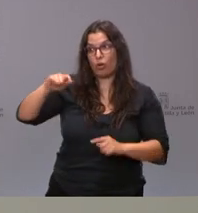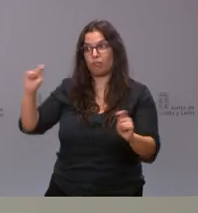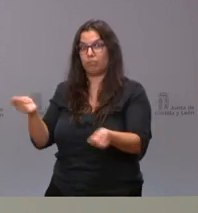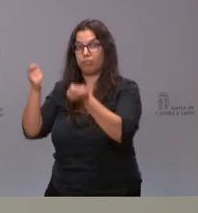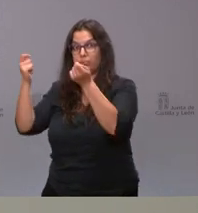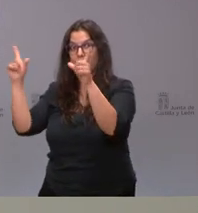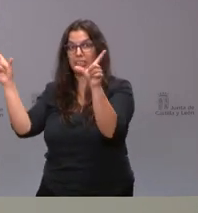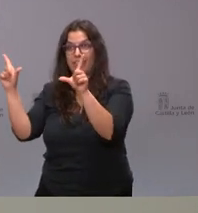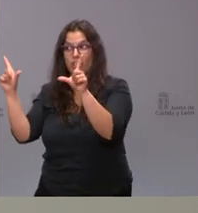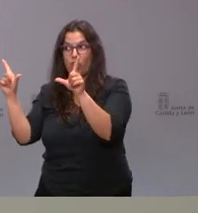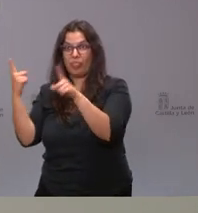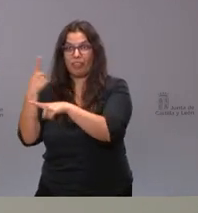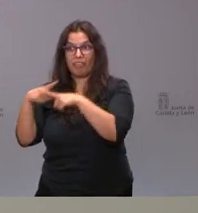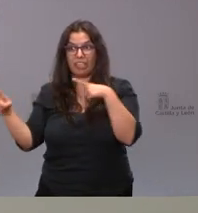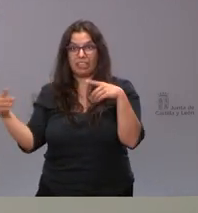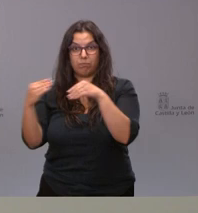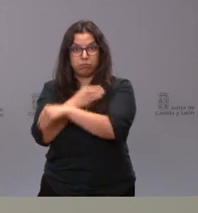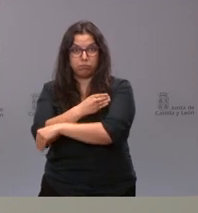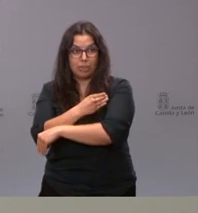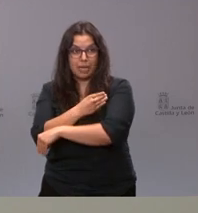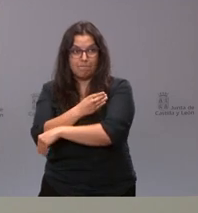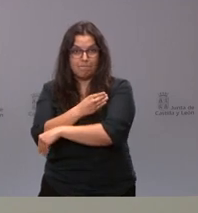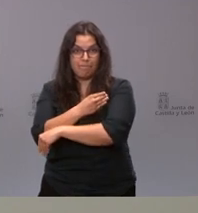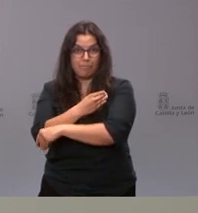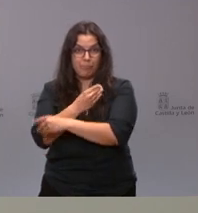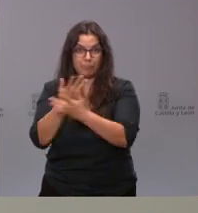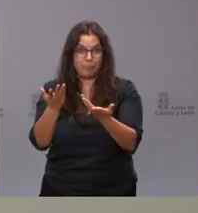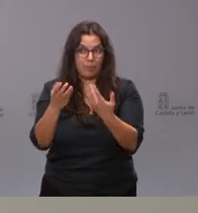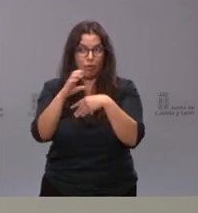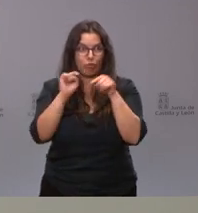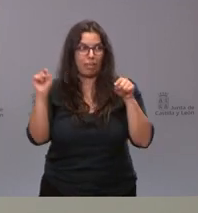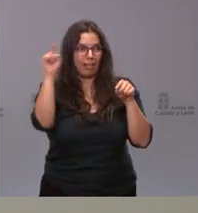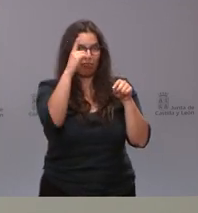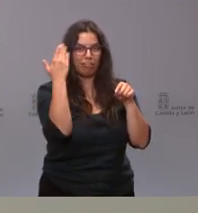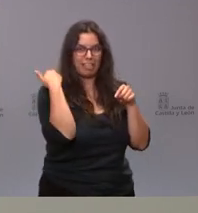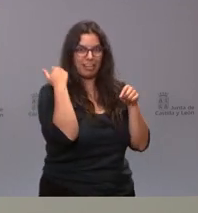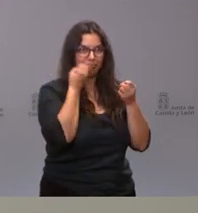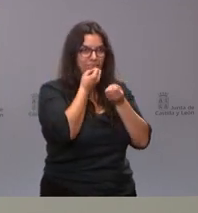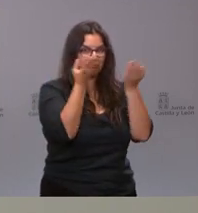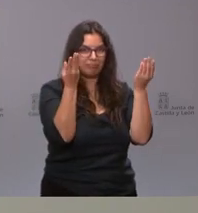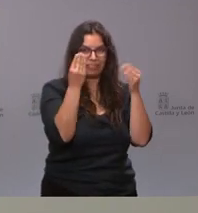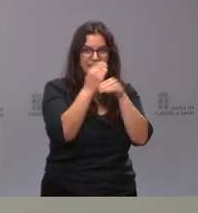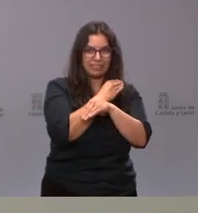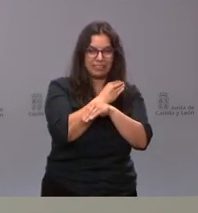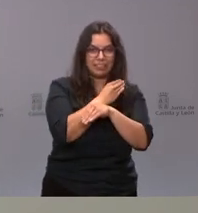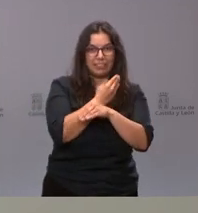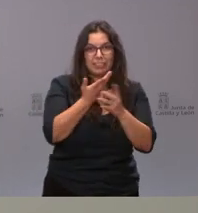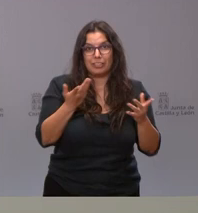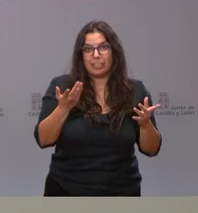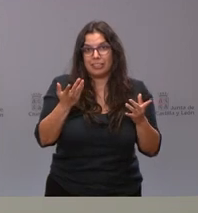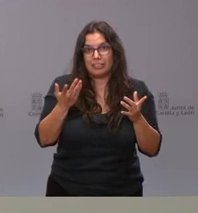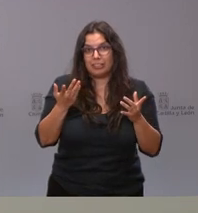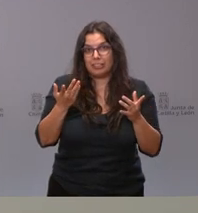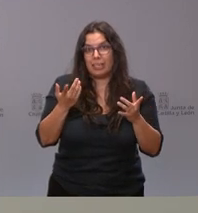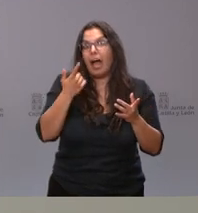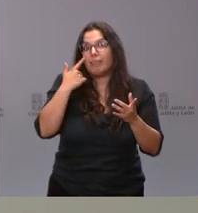televisión es distinto de lo que ayer se informó a los consejeros de las comunidades autónomas, pues, lógicamente, vamos a ver cuál